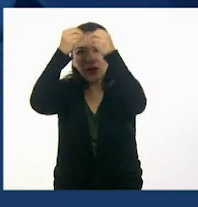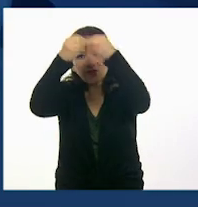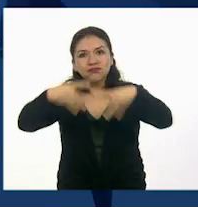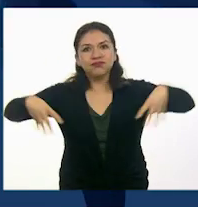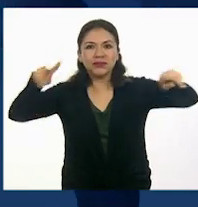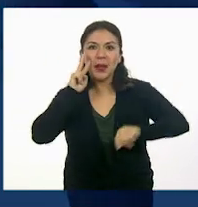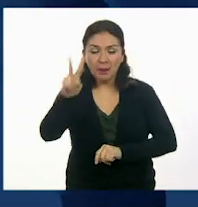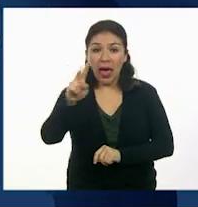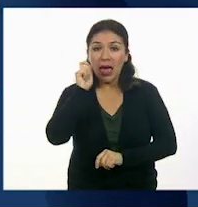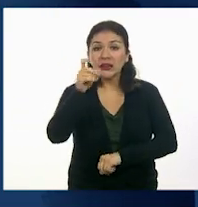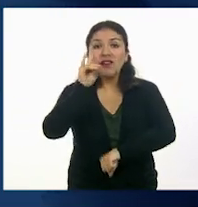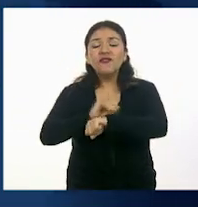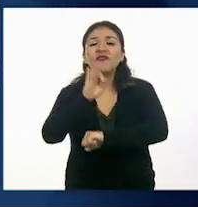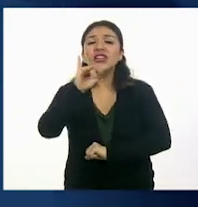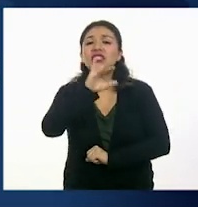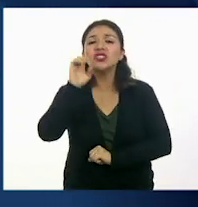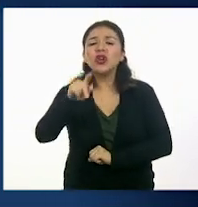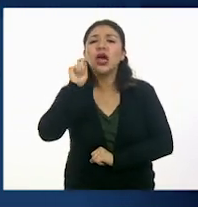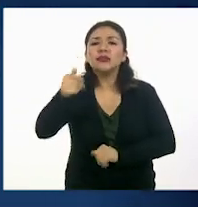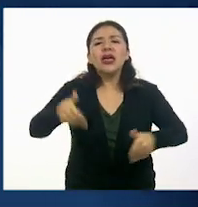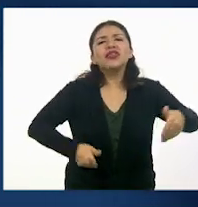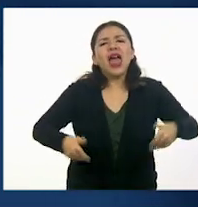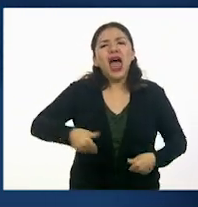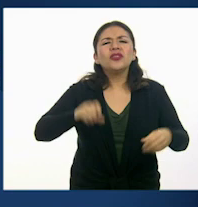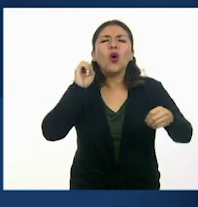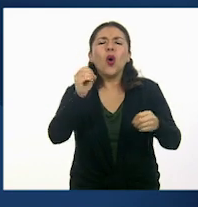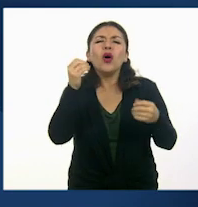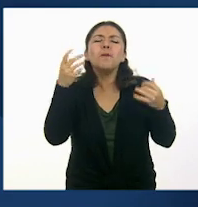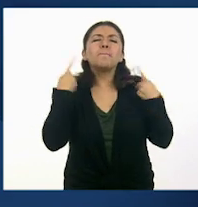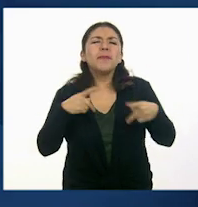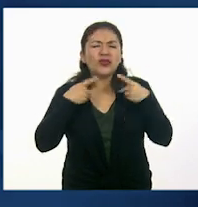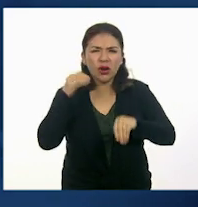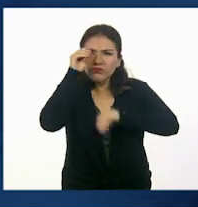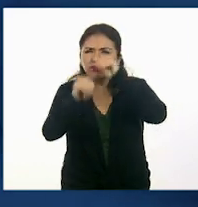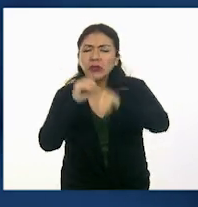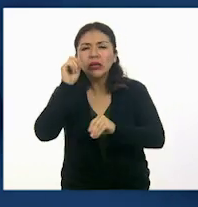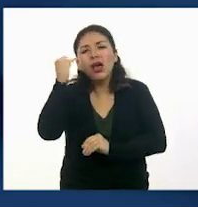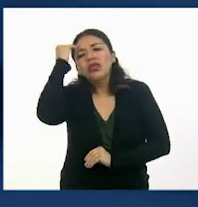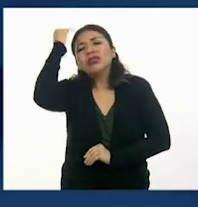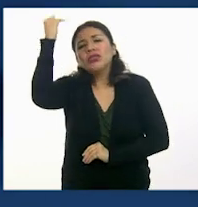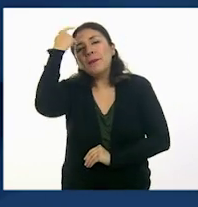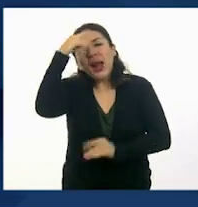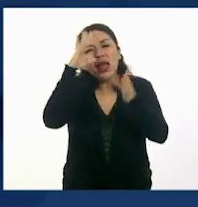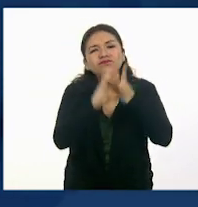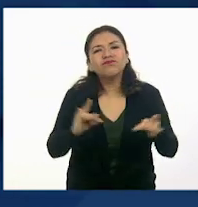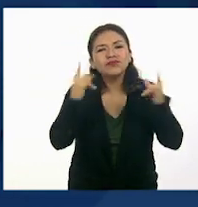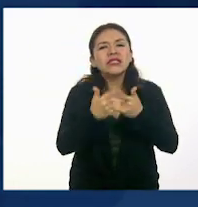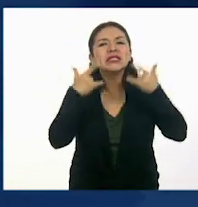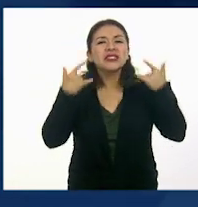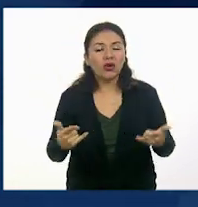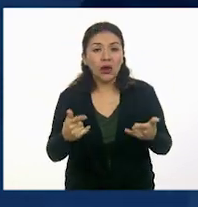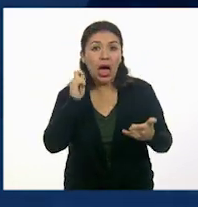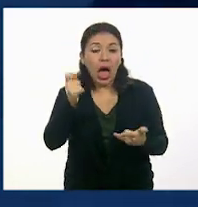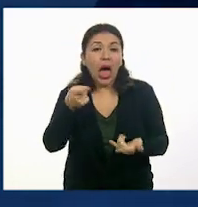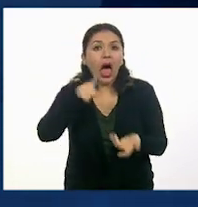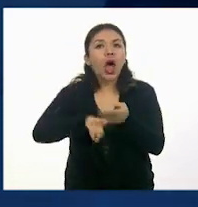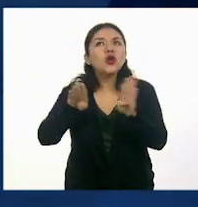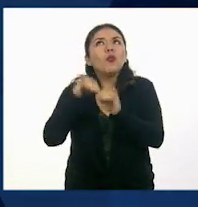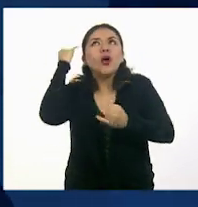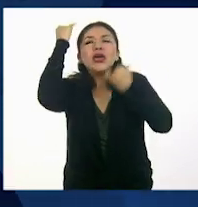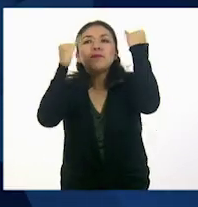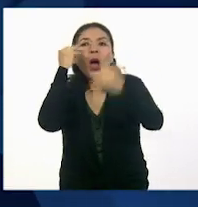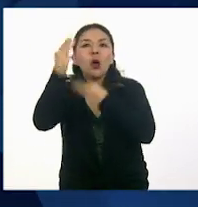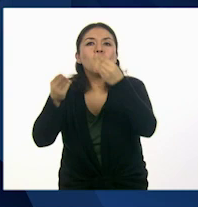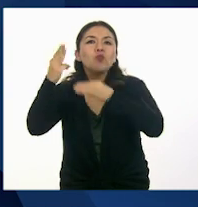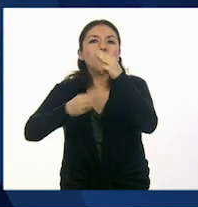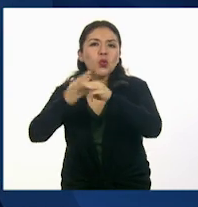ficción es una construcción literaria donde los hechos o personajes son inventados con la finalidad de contar algo y corresponde a un mundo imaginario.